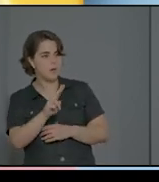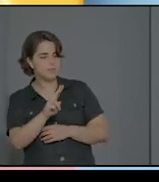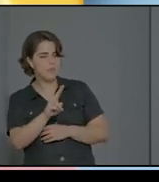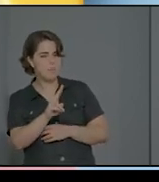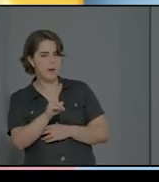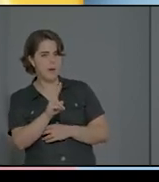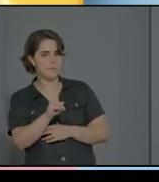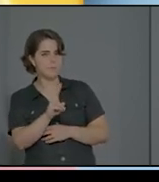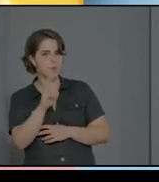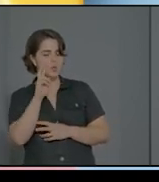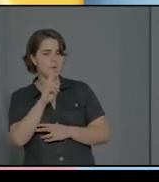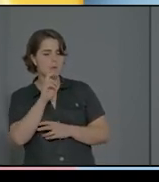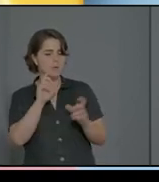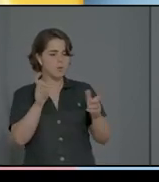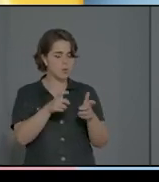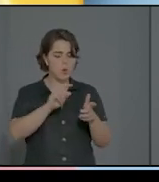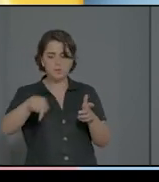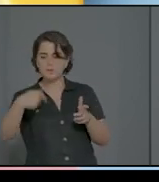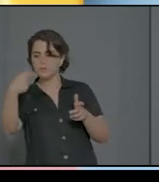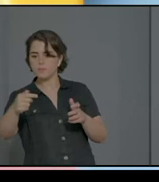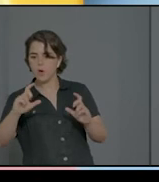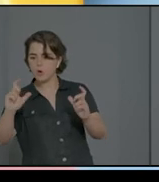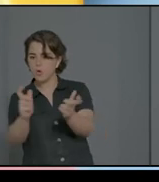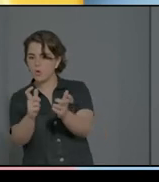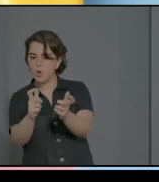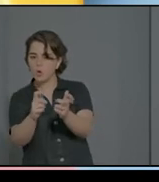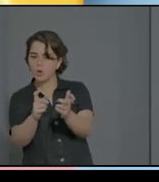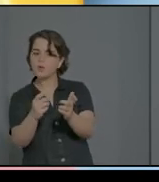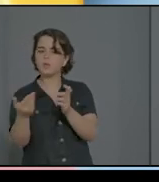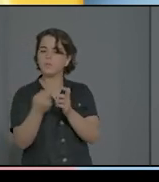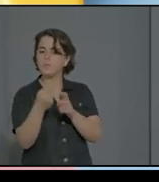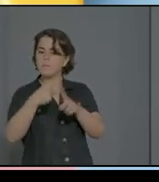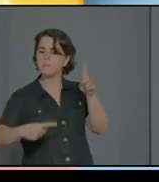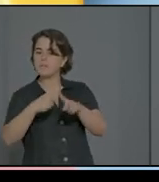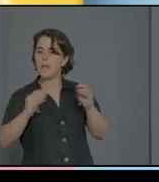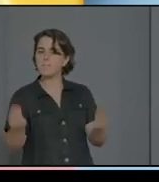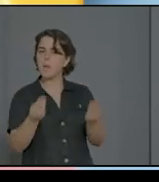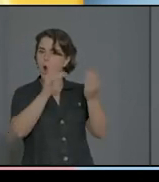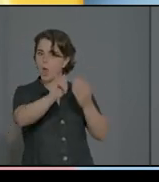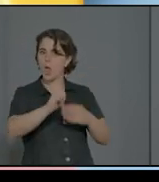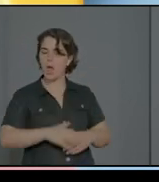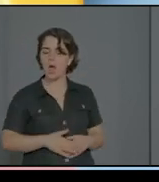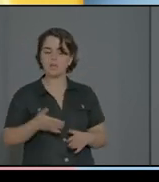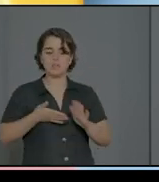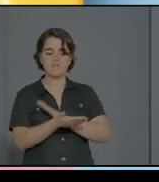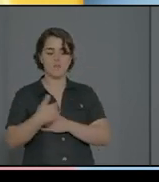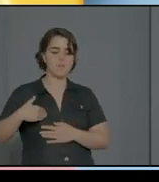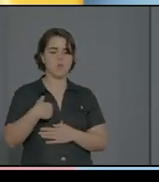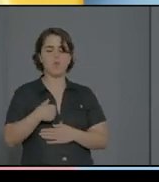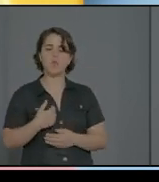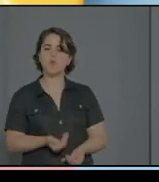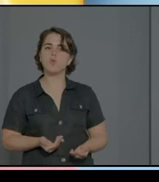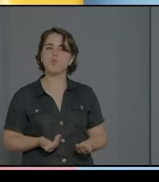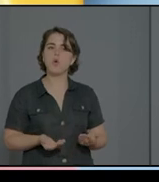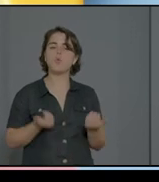mejoras. A veces mi función también es la de decir, parece que no se ha movido, parece que no se ha movido mucho,